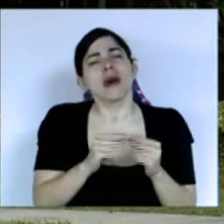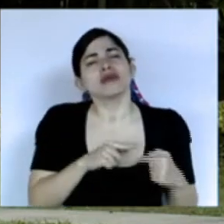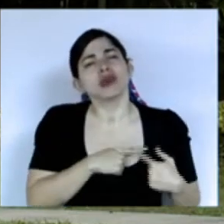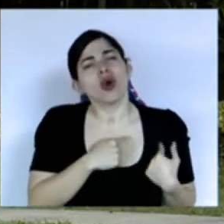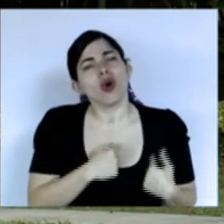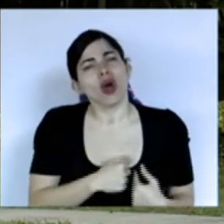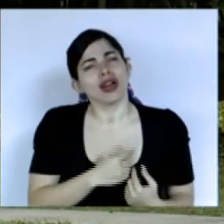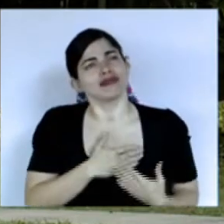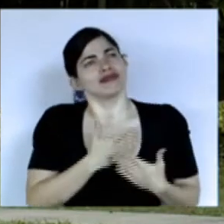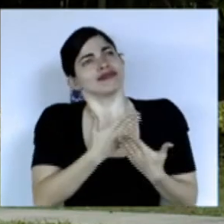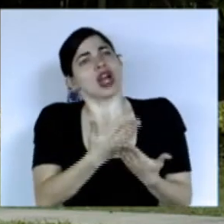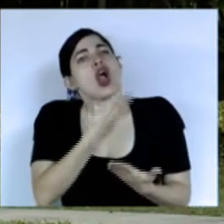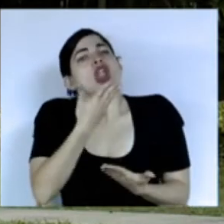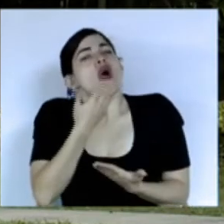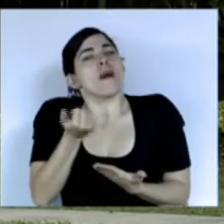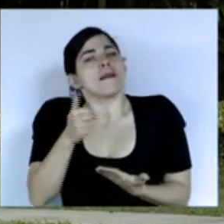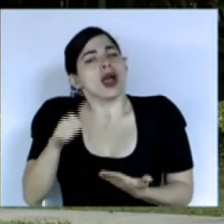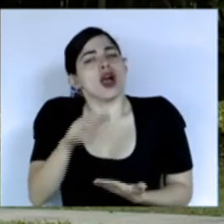de lo mejor que tenemos